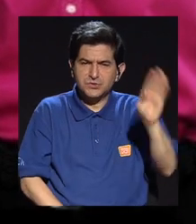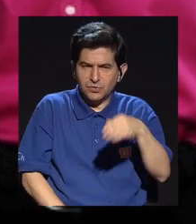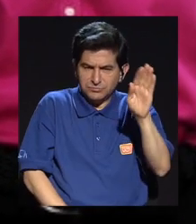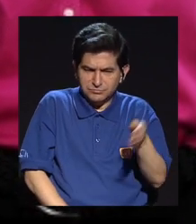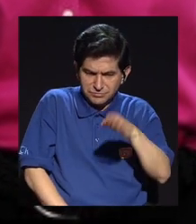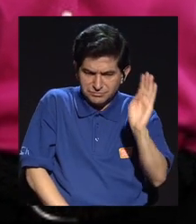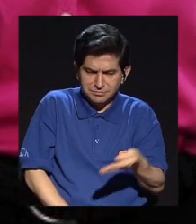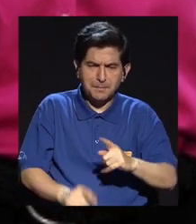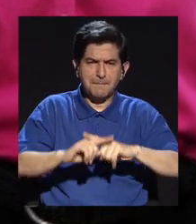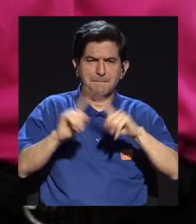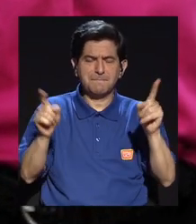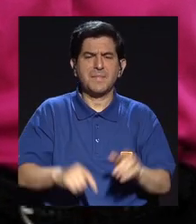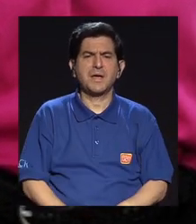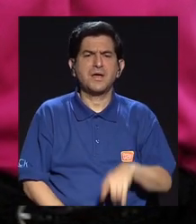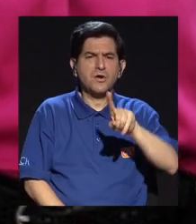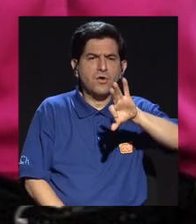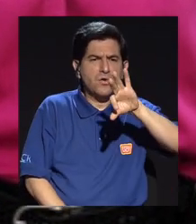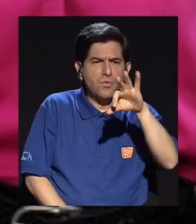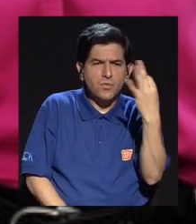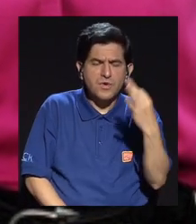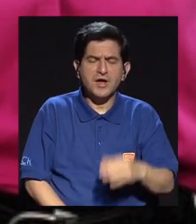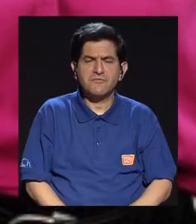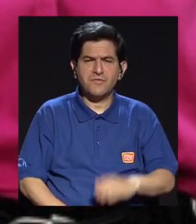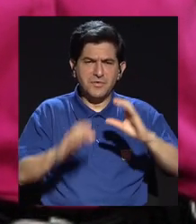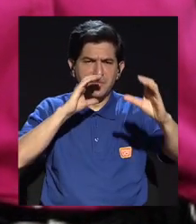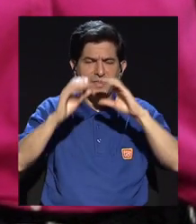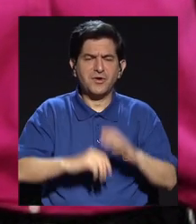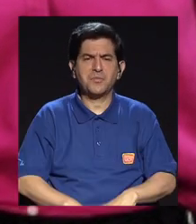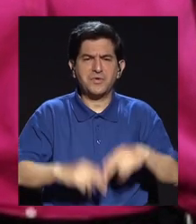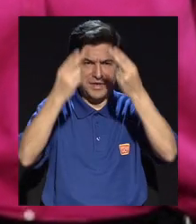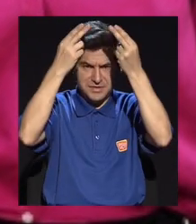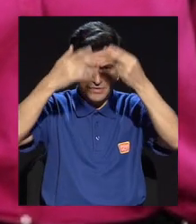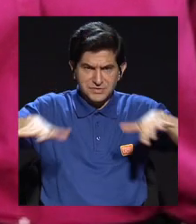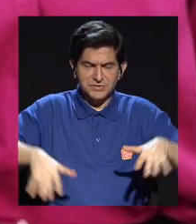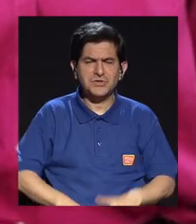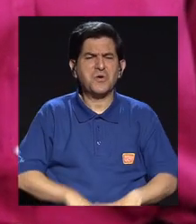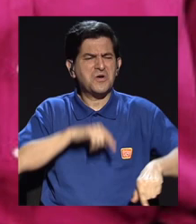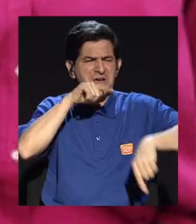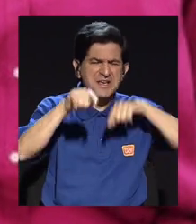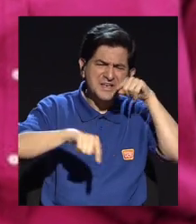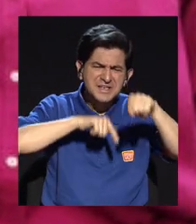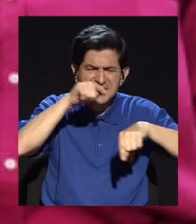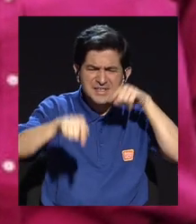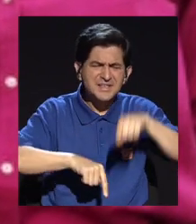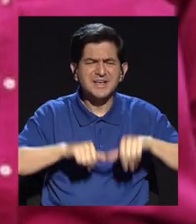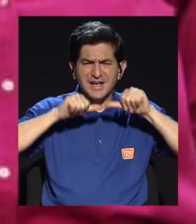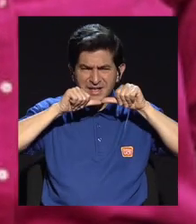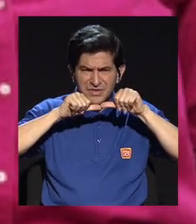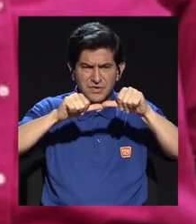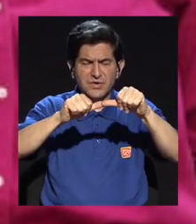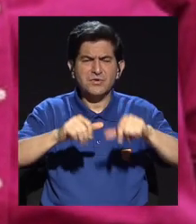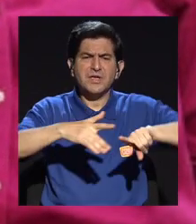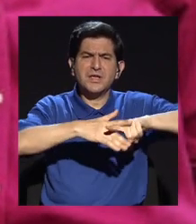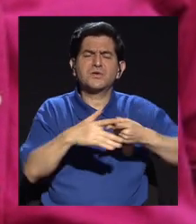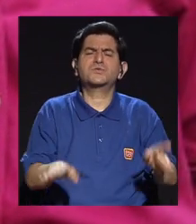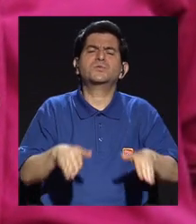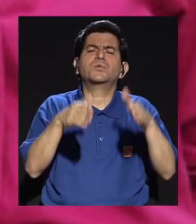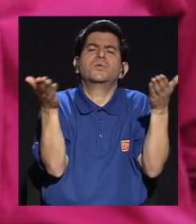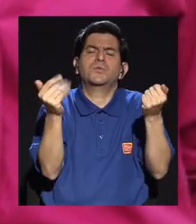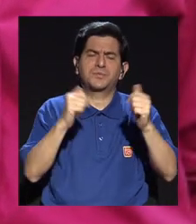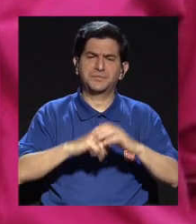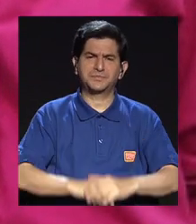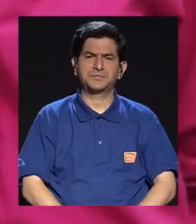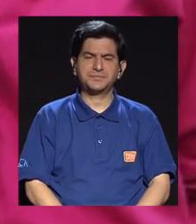quiero saber cómo un medio nativo digital que le costó tanto, que ha sido criticado sistemáticamente, dio sus inicios.